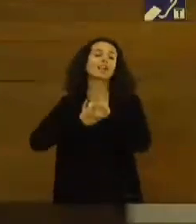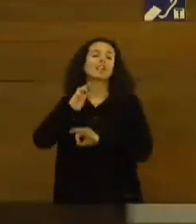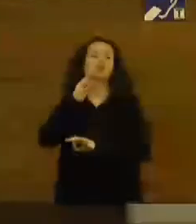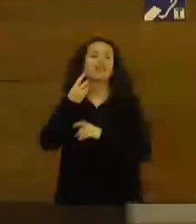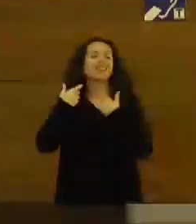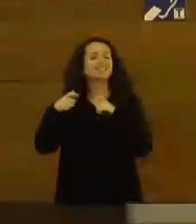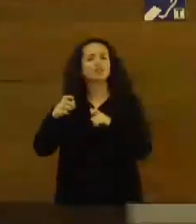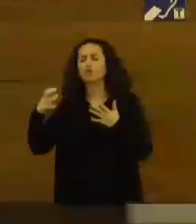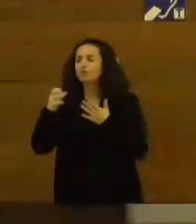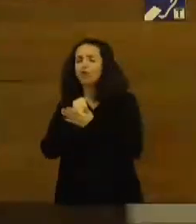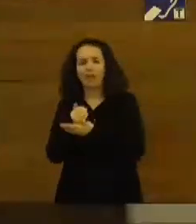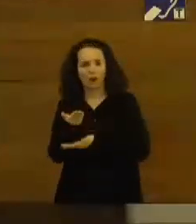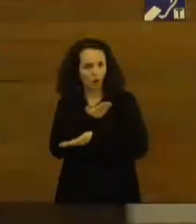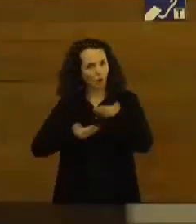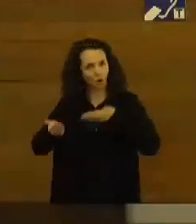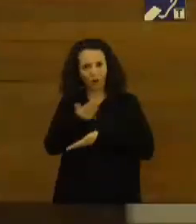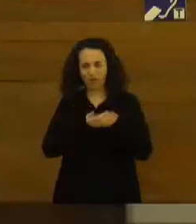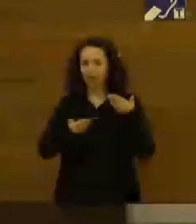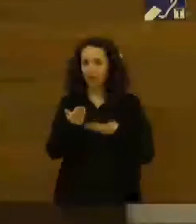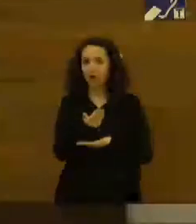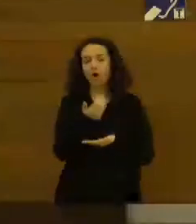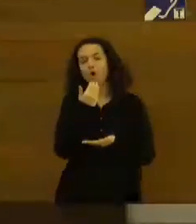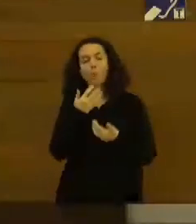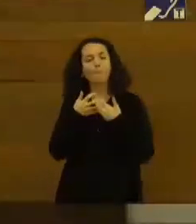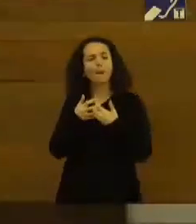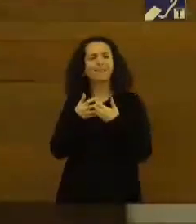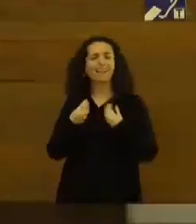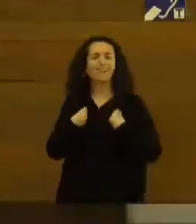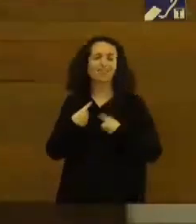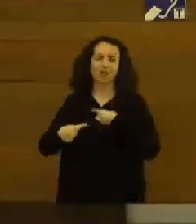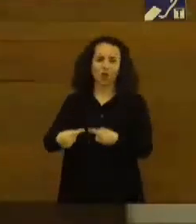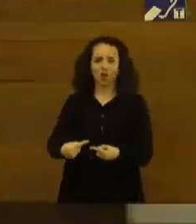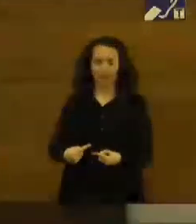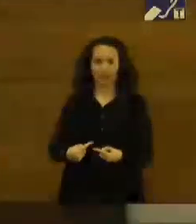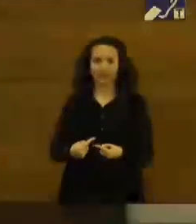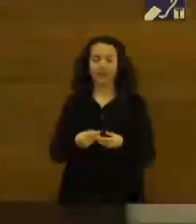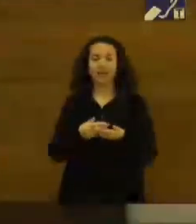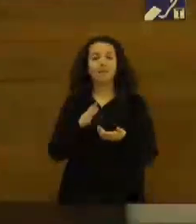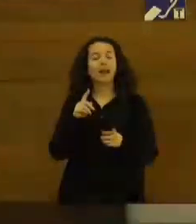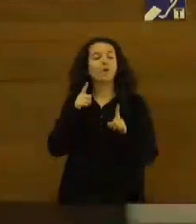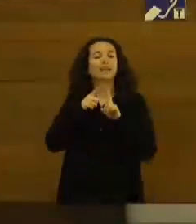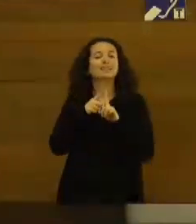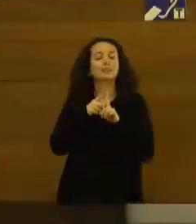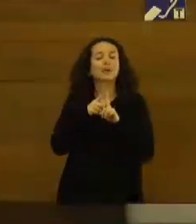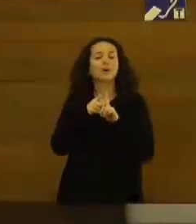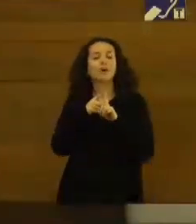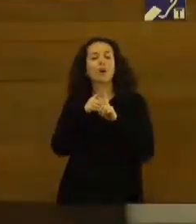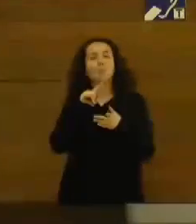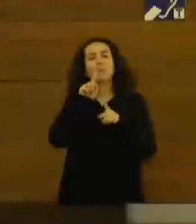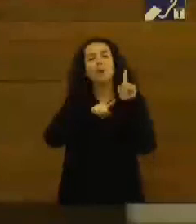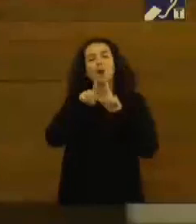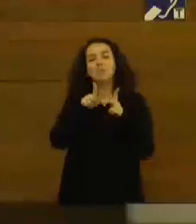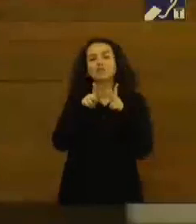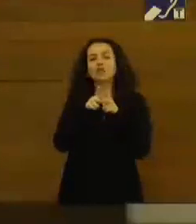sector a colaborar en estas batallas cotidianas que nos llevan cada día a intentar paliar los problemas